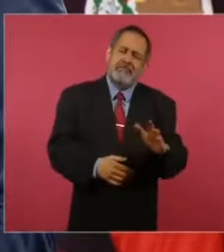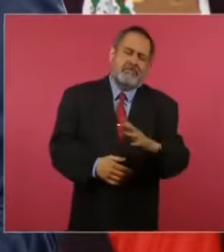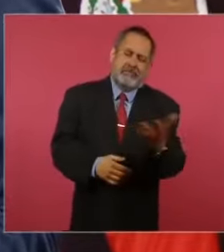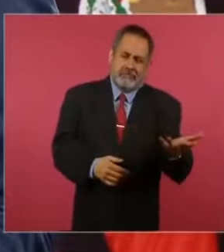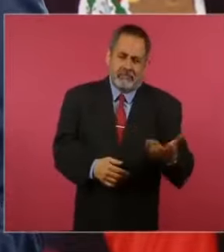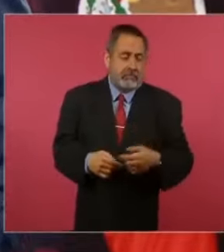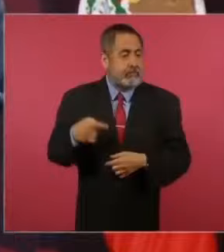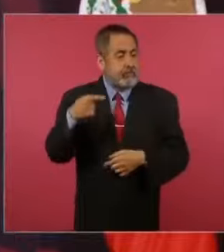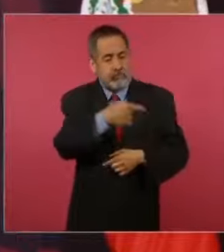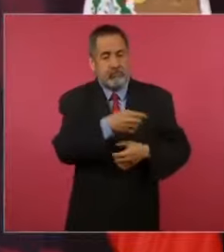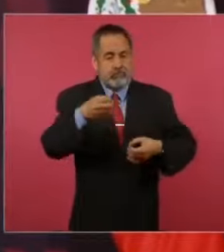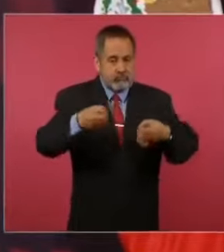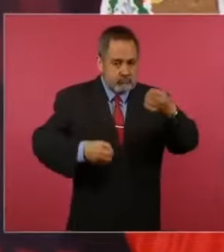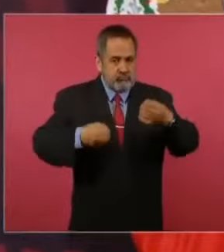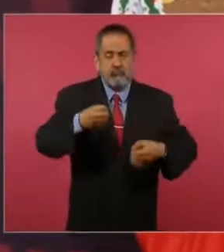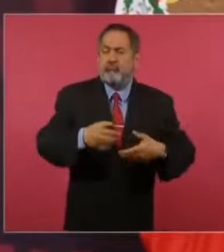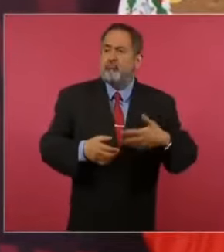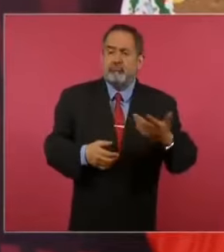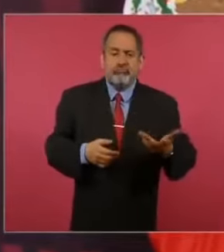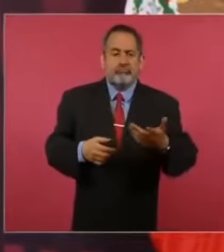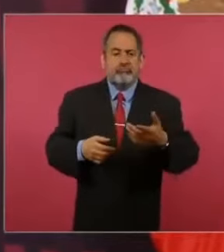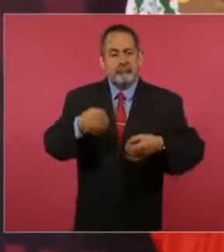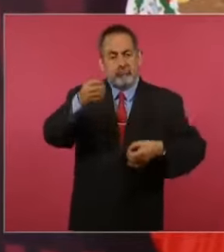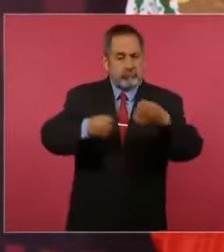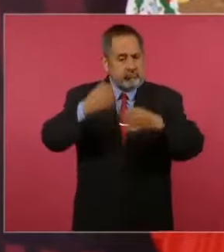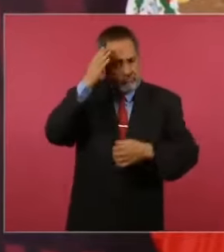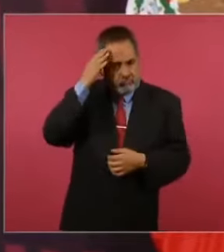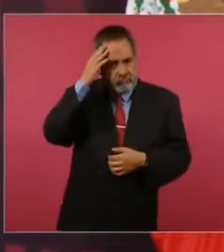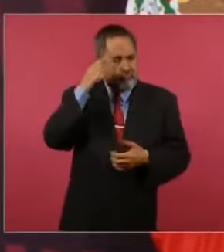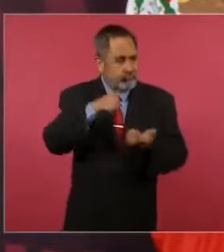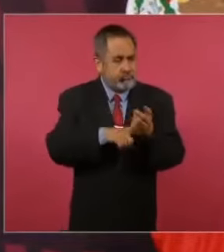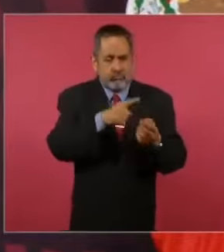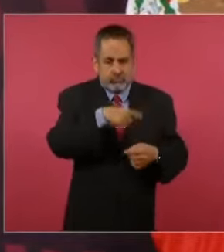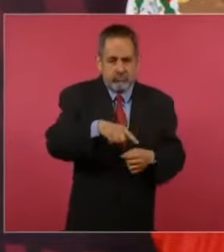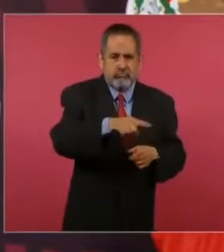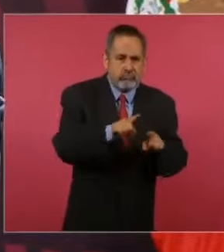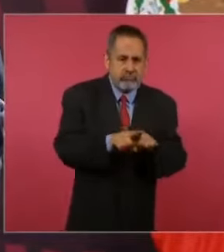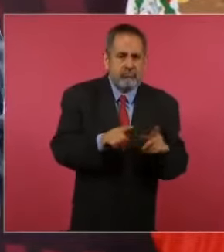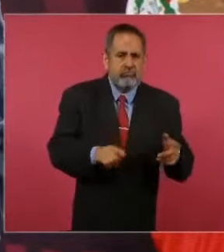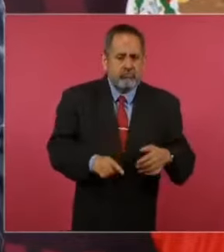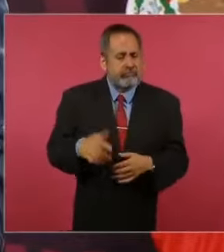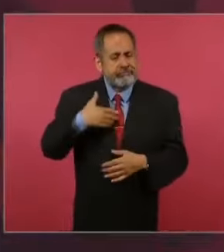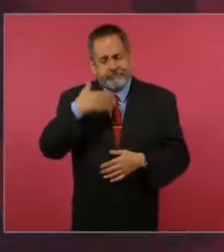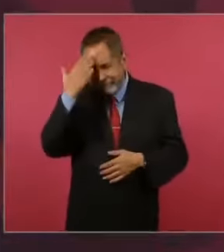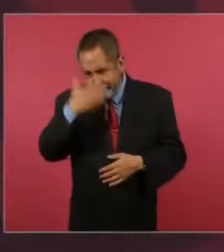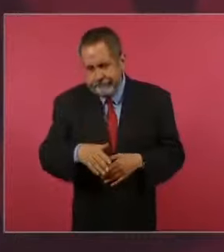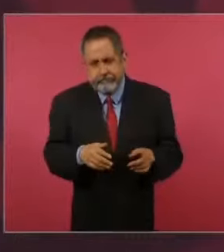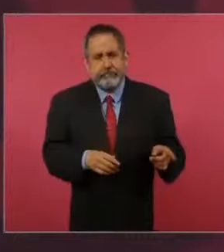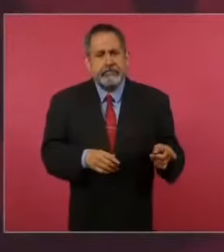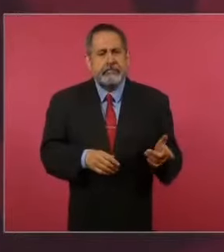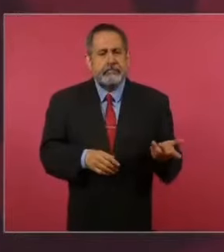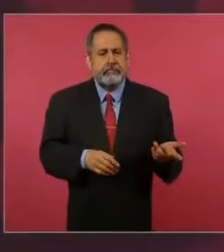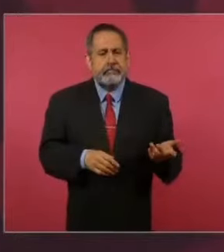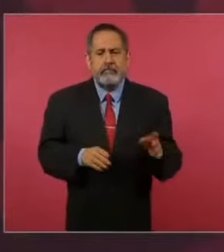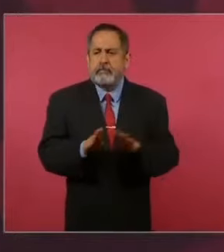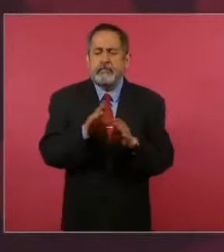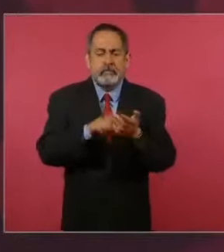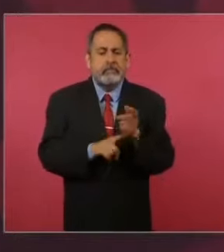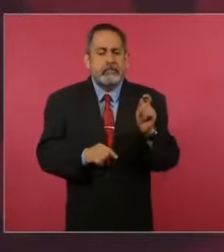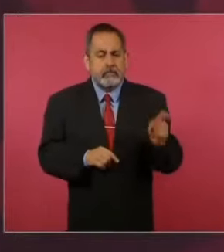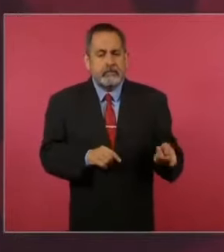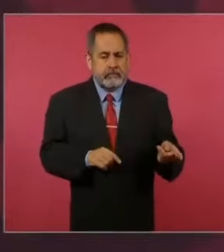los magistrados, los ministros sepan que son